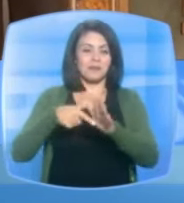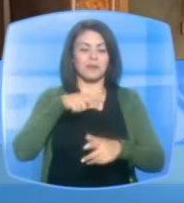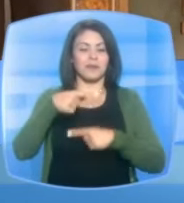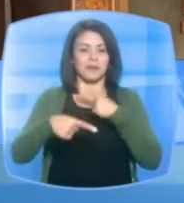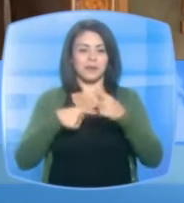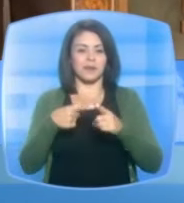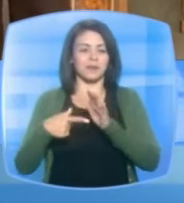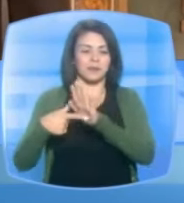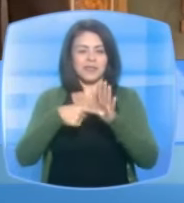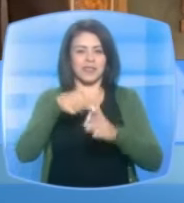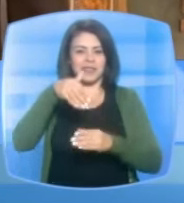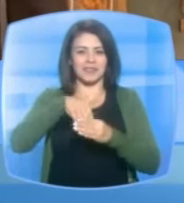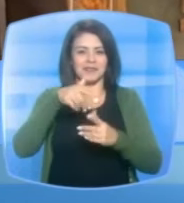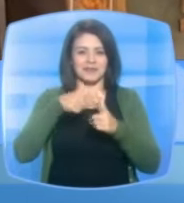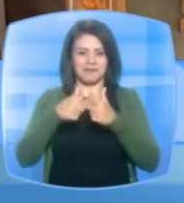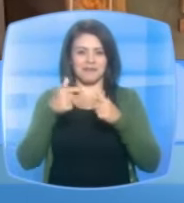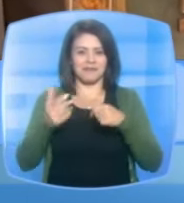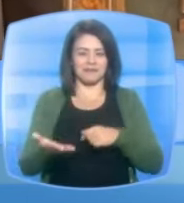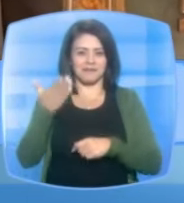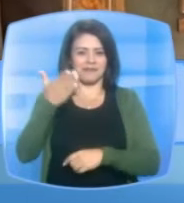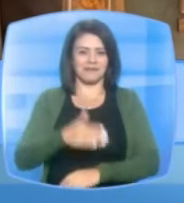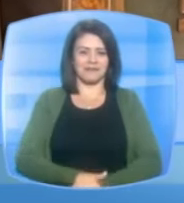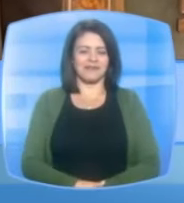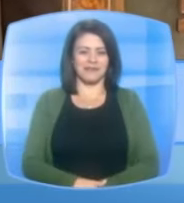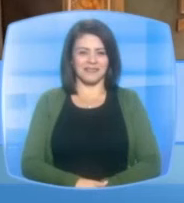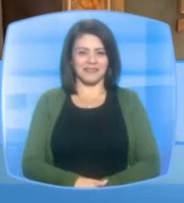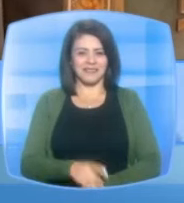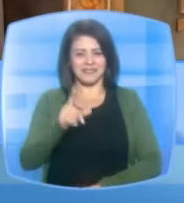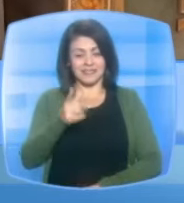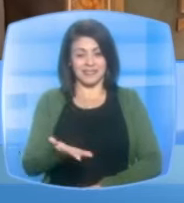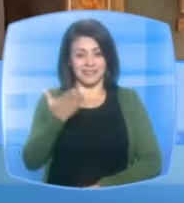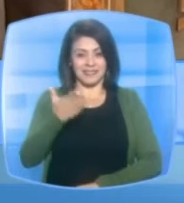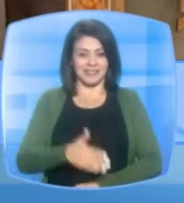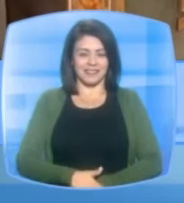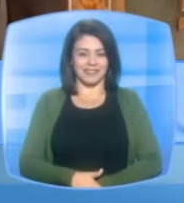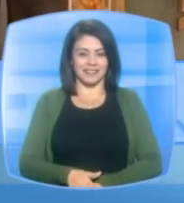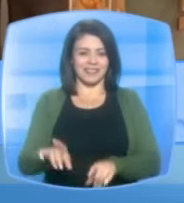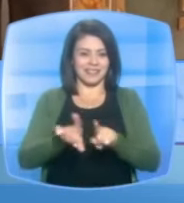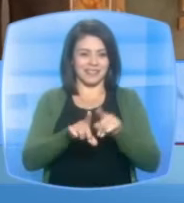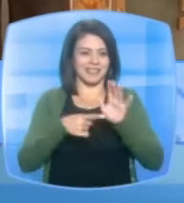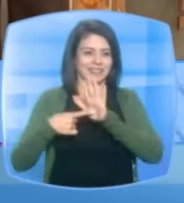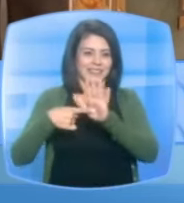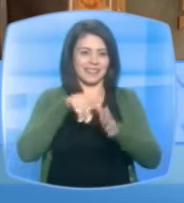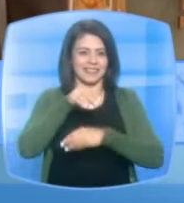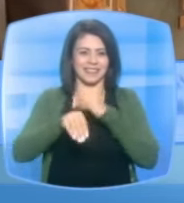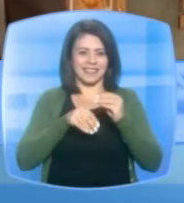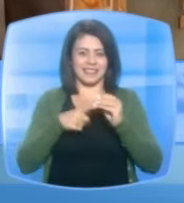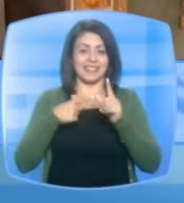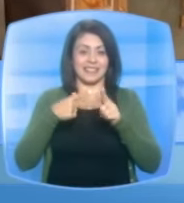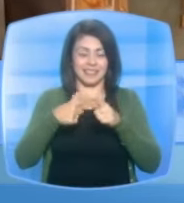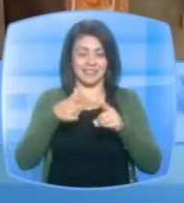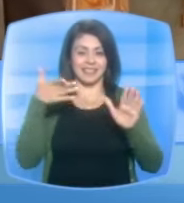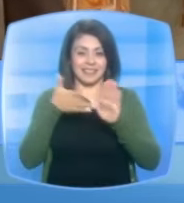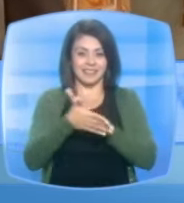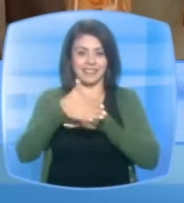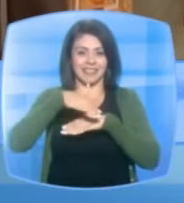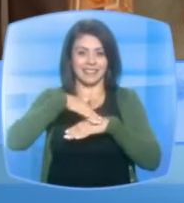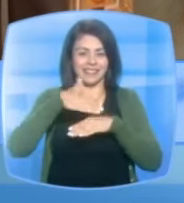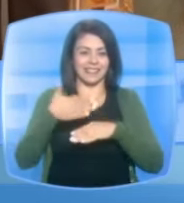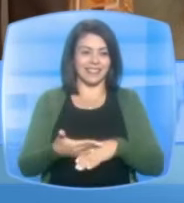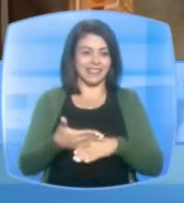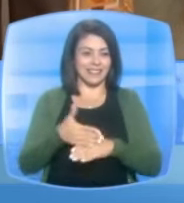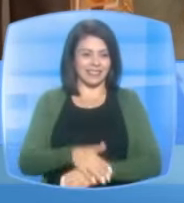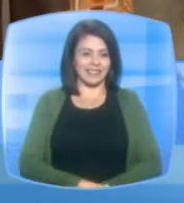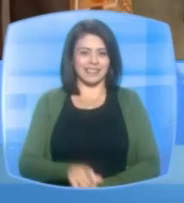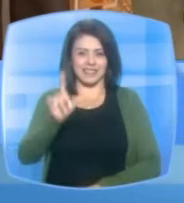pasos en una materia tan importante y vital como lo es nuestro territorio, es decir, el exequivo,